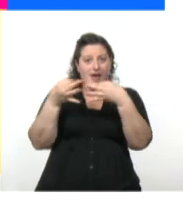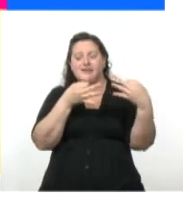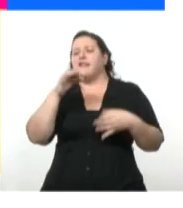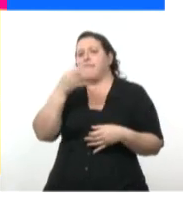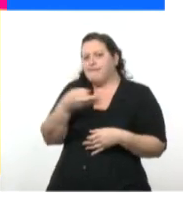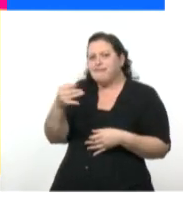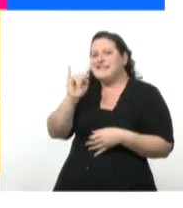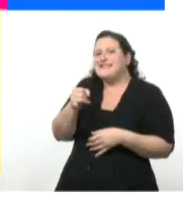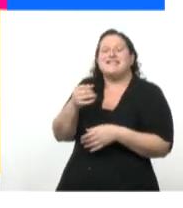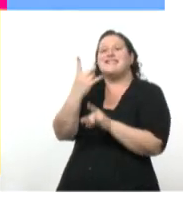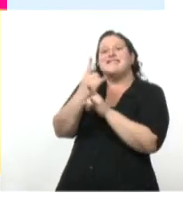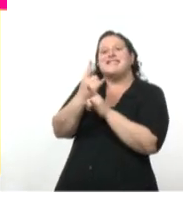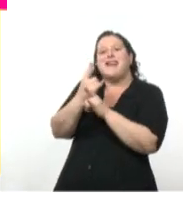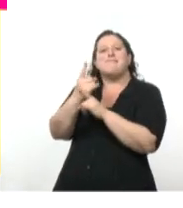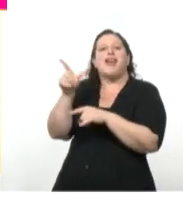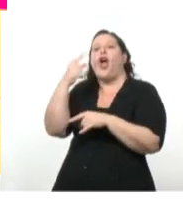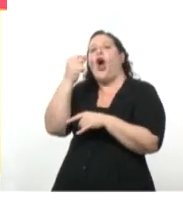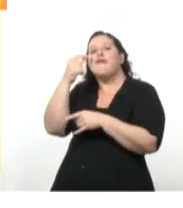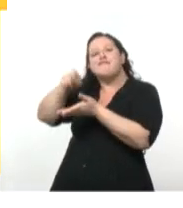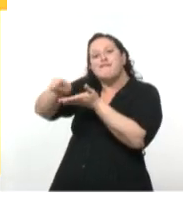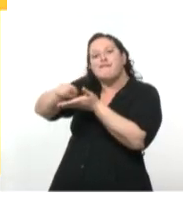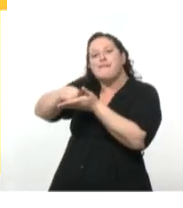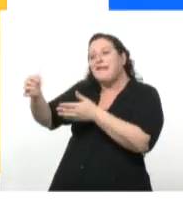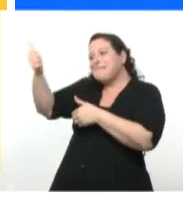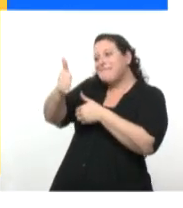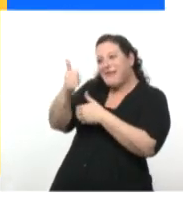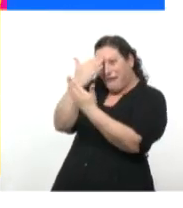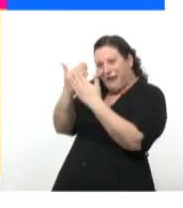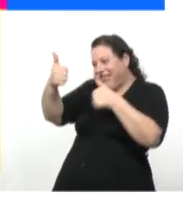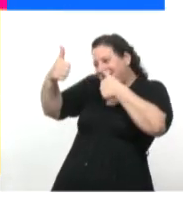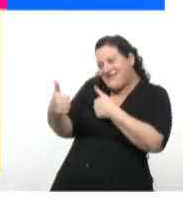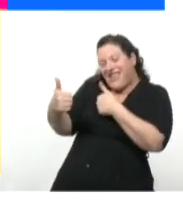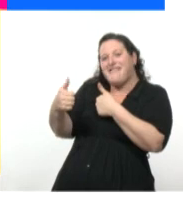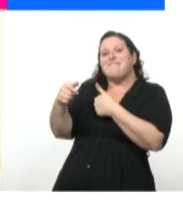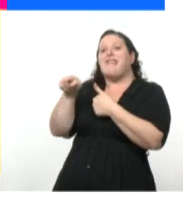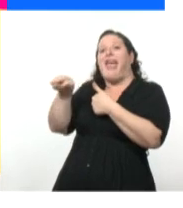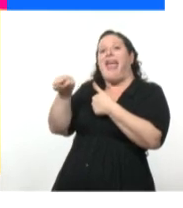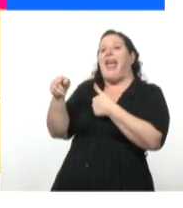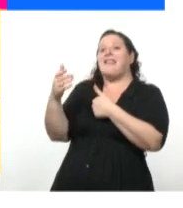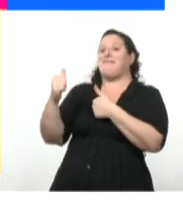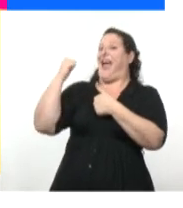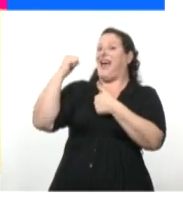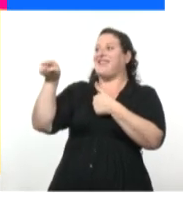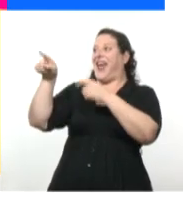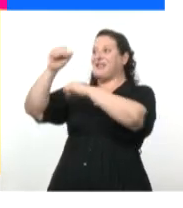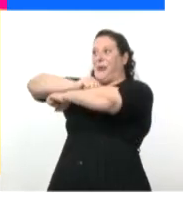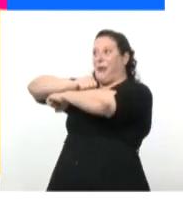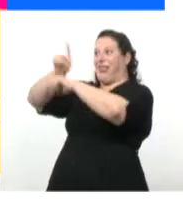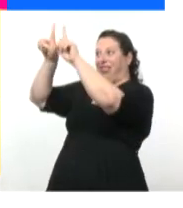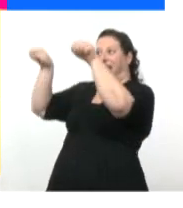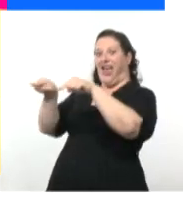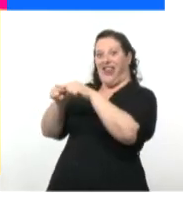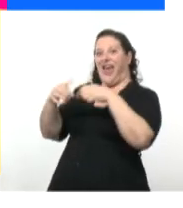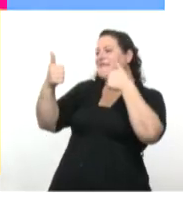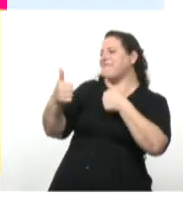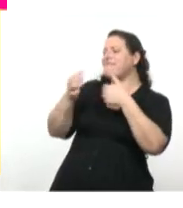Y él estaba sentado ahí de espaldas a esas dos ventanas. Y yo enfrente, como está sentado vos ahora. Esta la dibujaste en